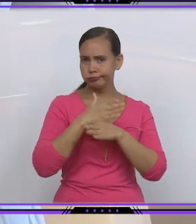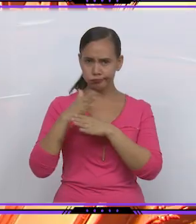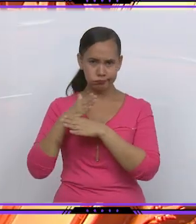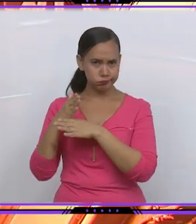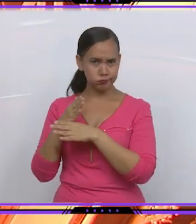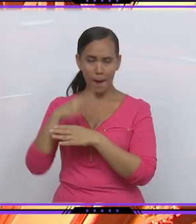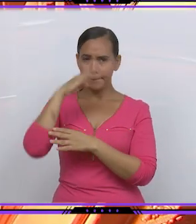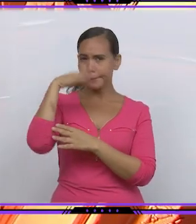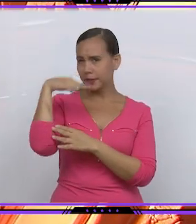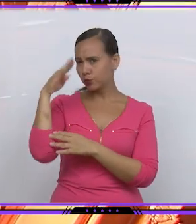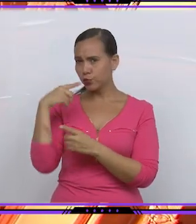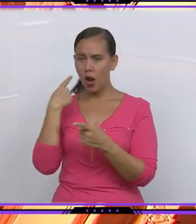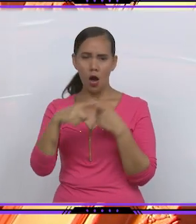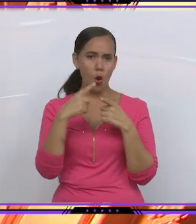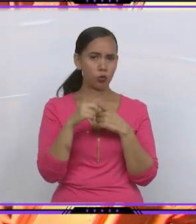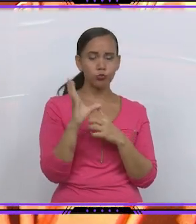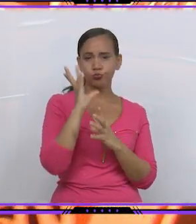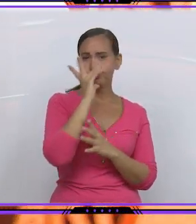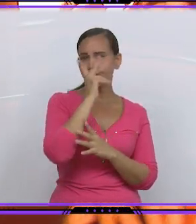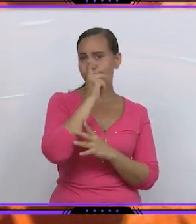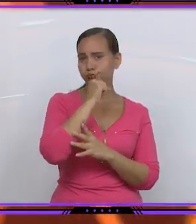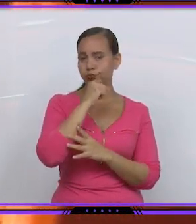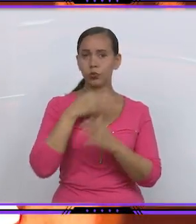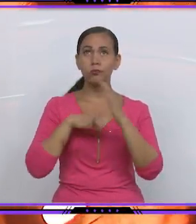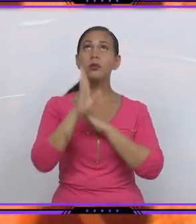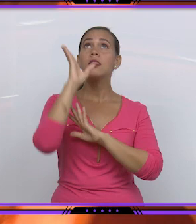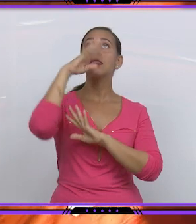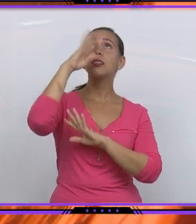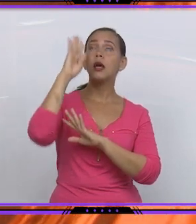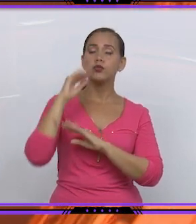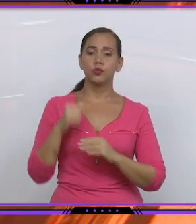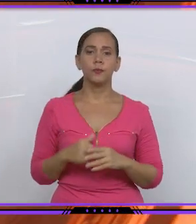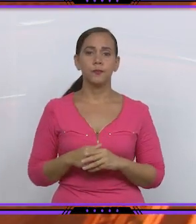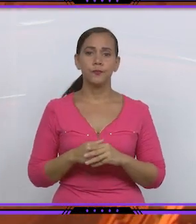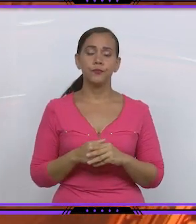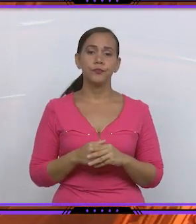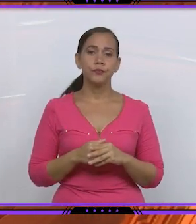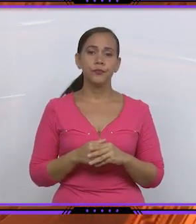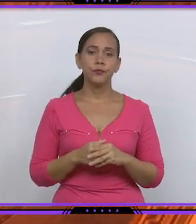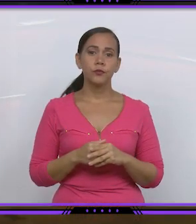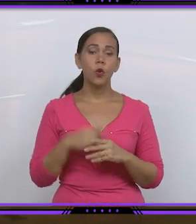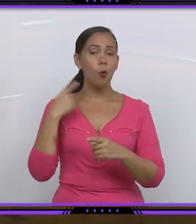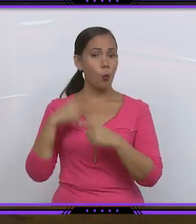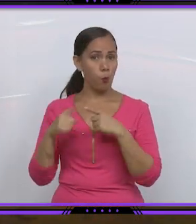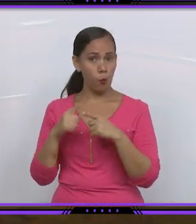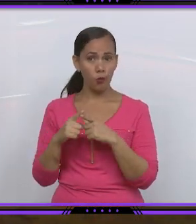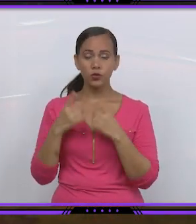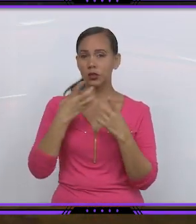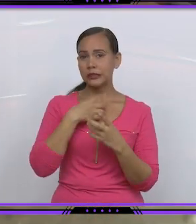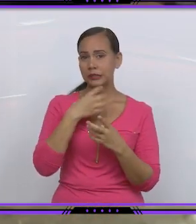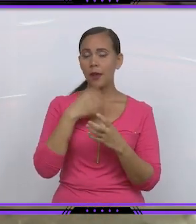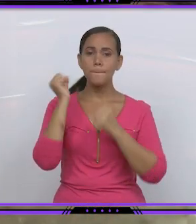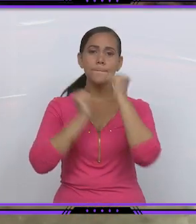y pinturas de las musas adornan el lobby y el techo del edificio. Entre sus singularidades destaca que cuenta con la